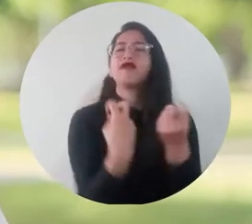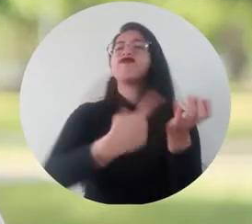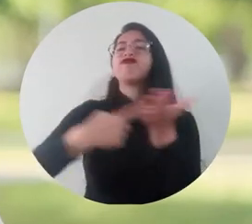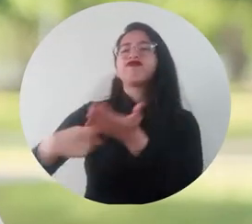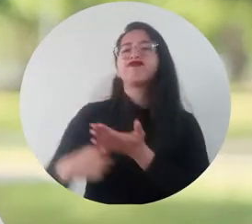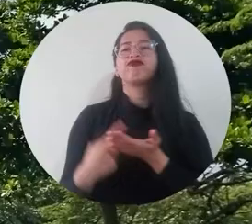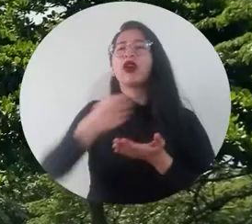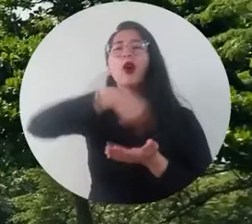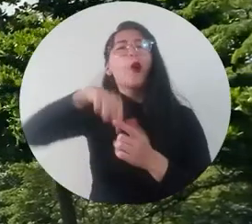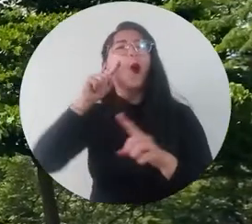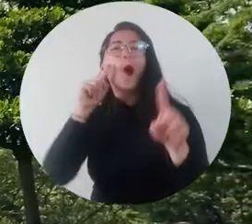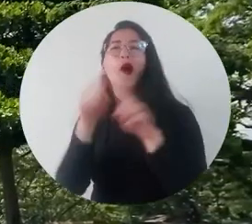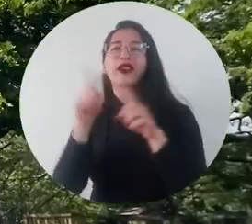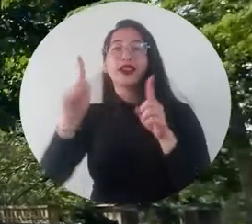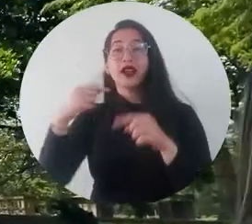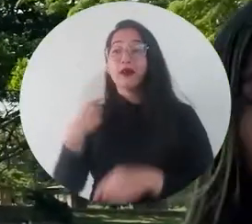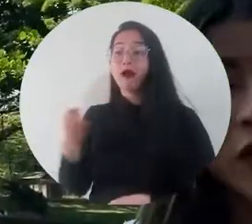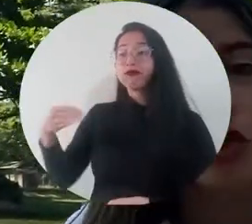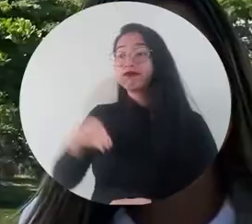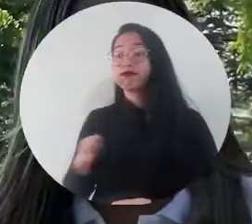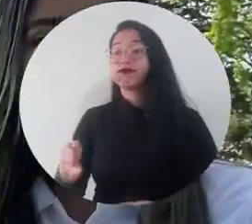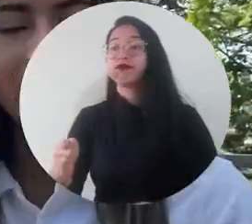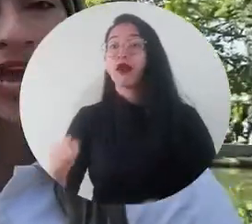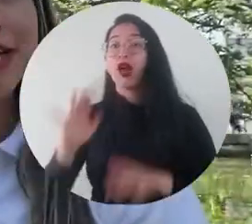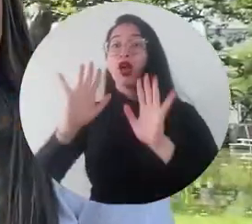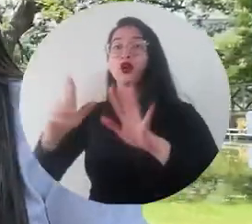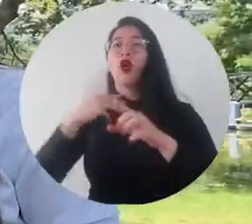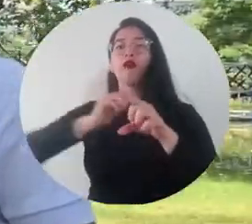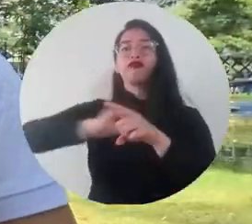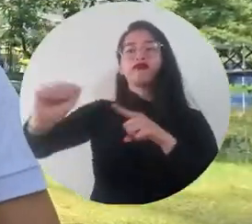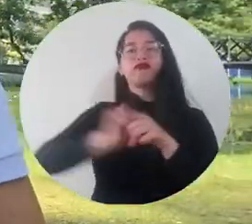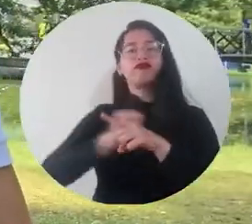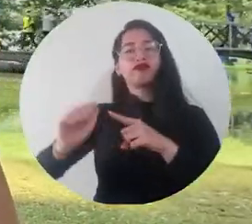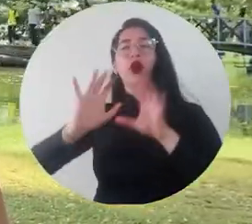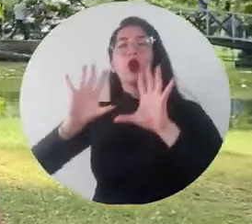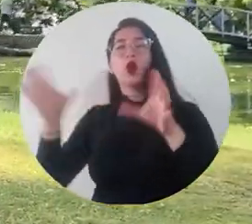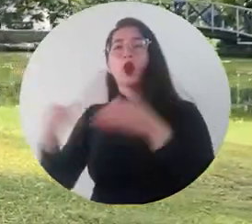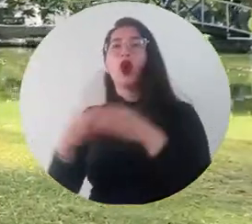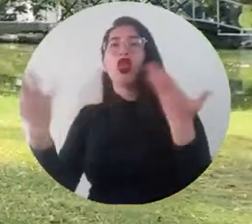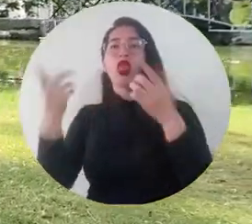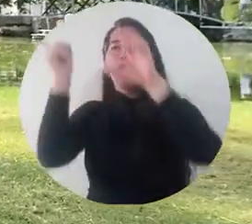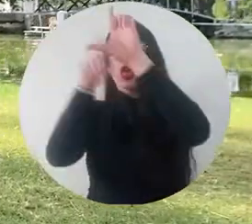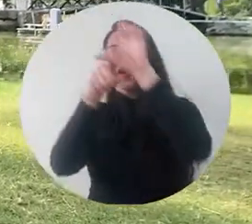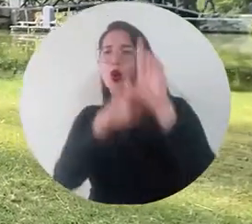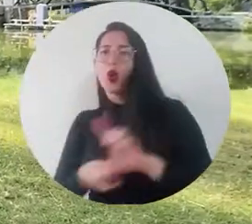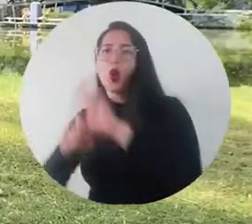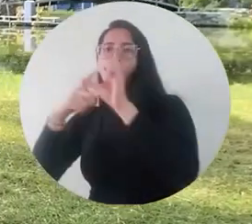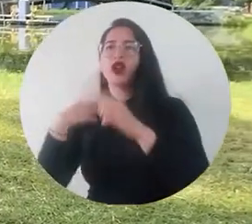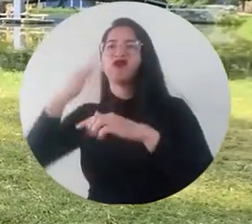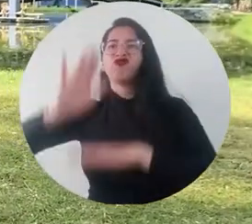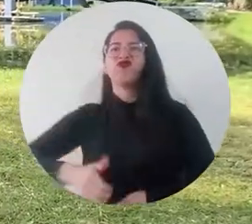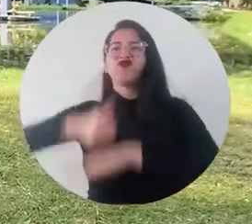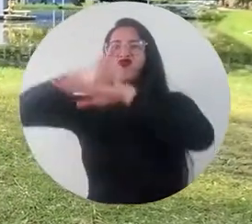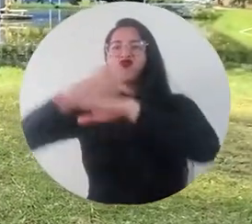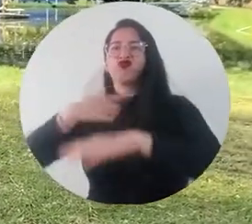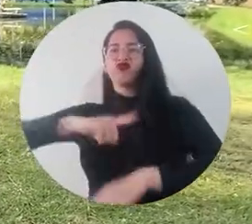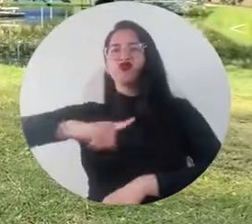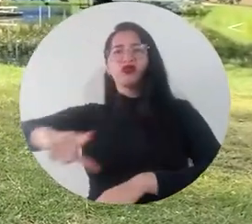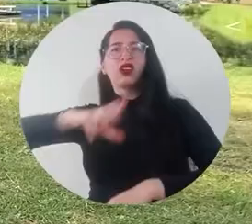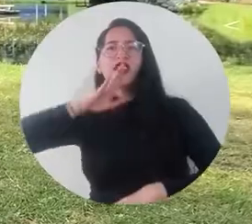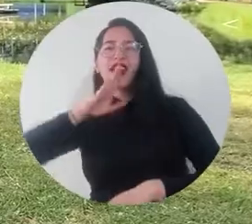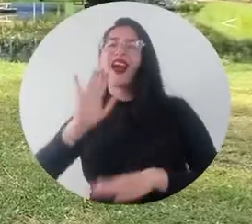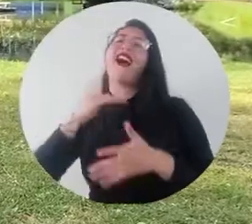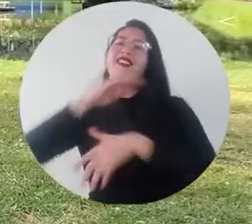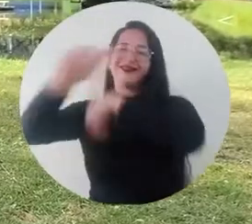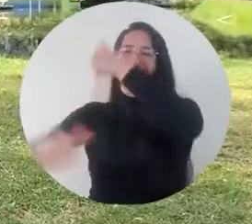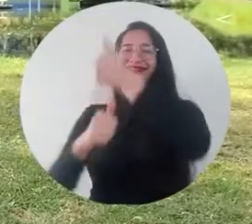política pública El conversatorio que giró en torno al caso de la ordenación pesquera artesanal en la Alta Guajira fue liderado por la